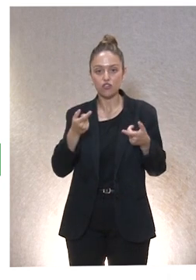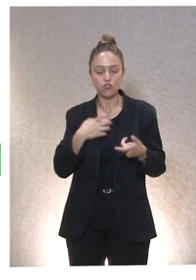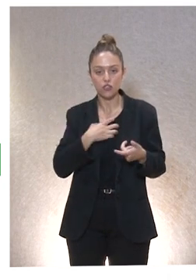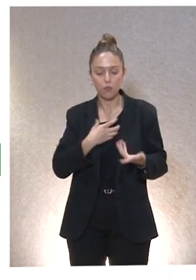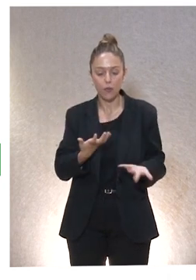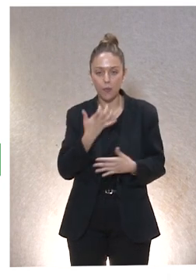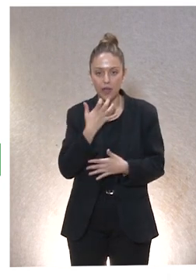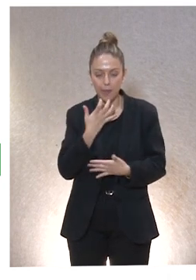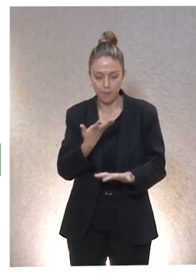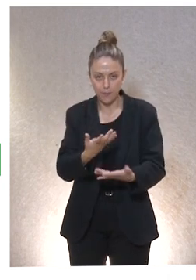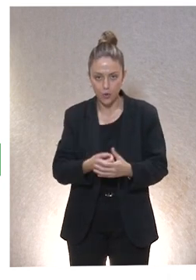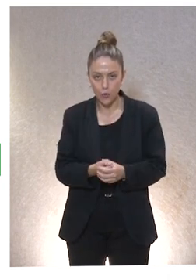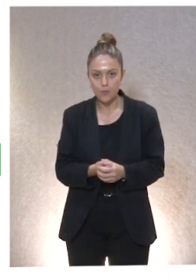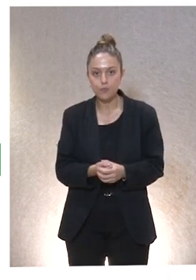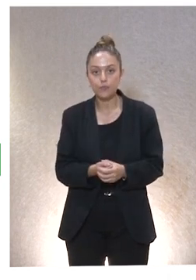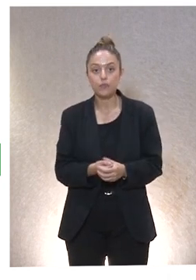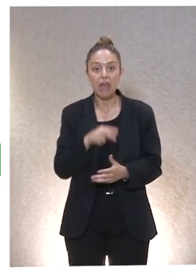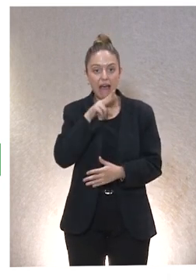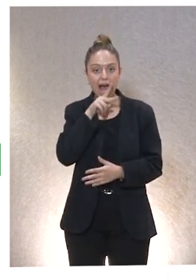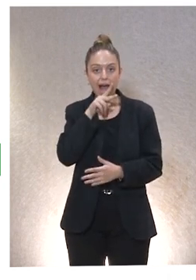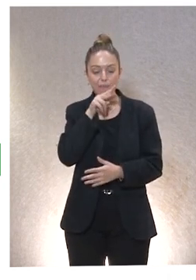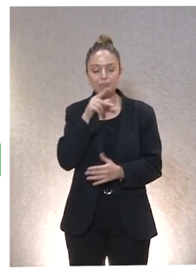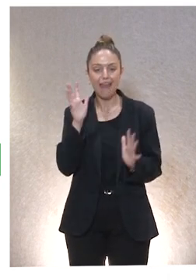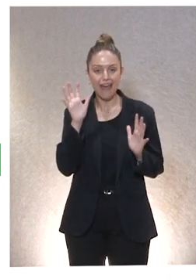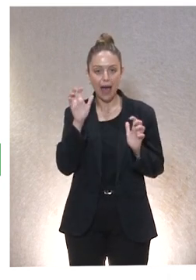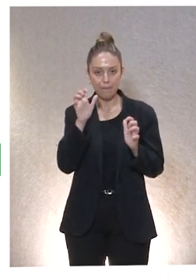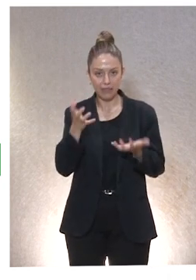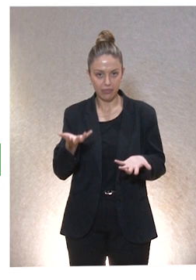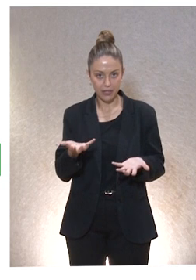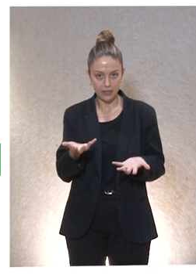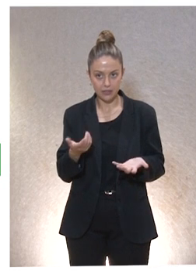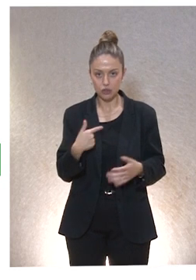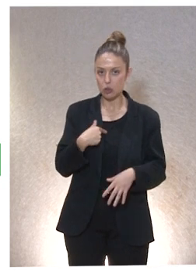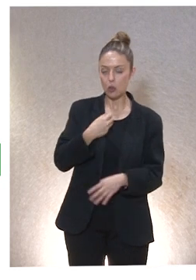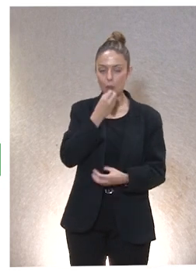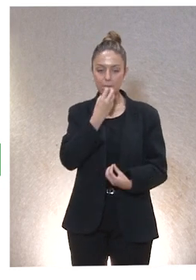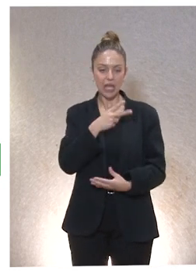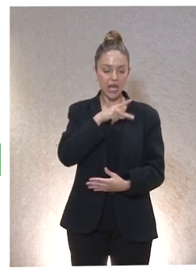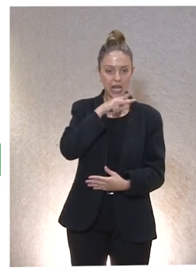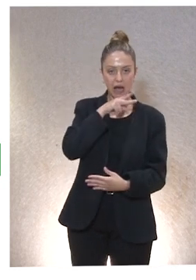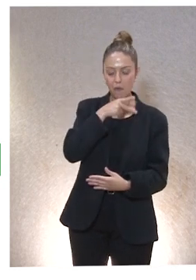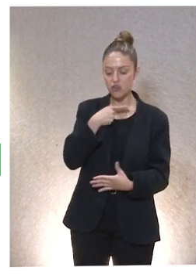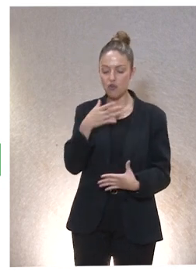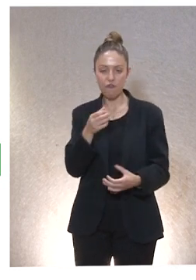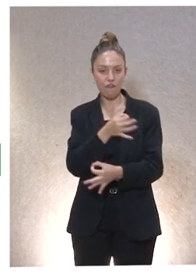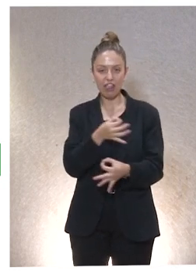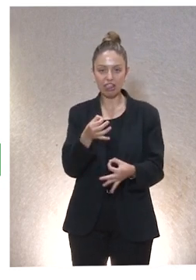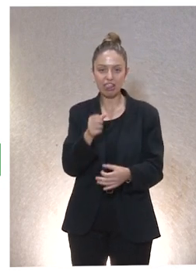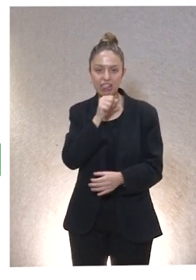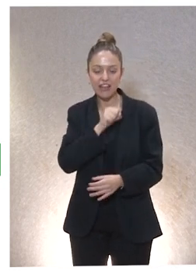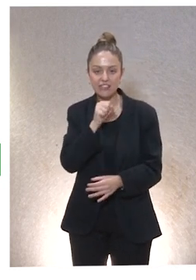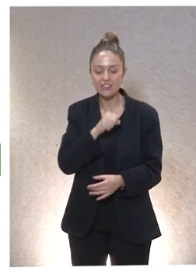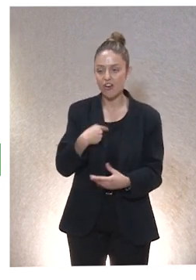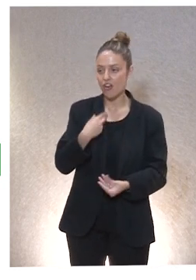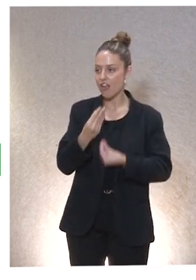ejemplito, el ejemplo de aprender a hablar. Uno puede decir, qué bien hablo, soy fantástico, y hago esto